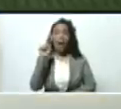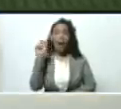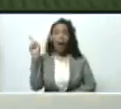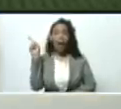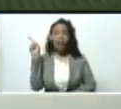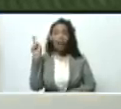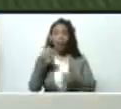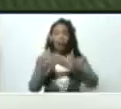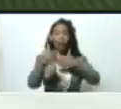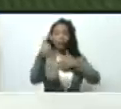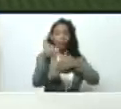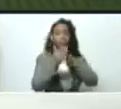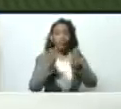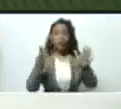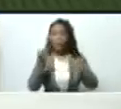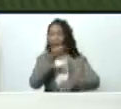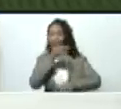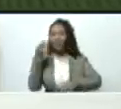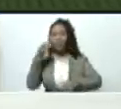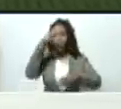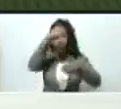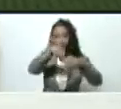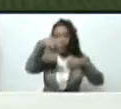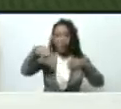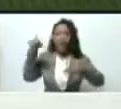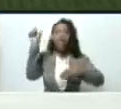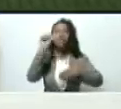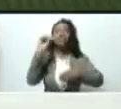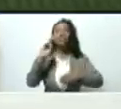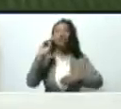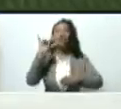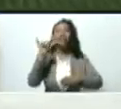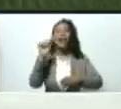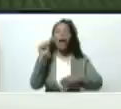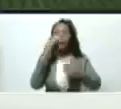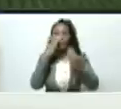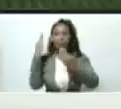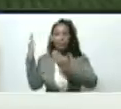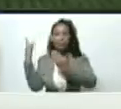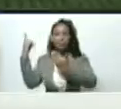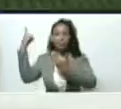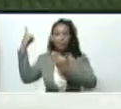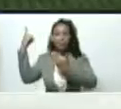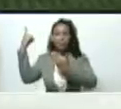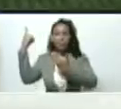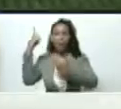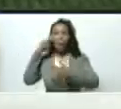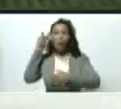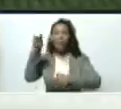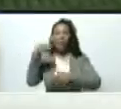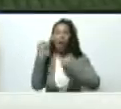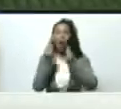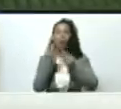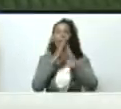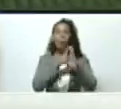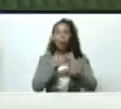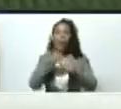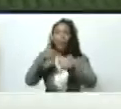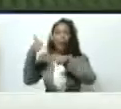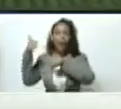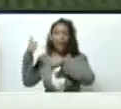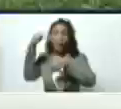extensiones maravillosas sembradas de soya vamos a ver los resultados de esta